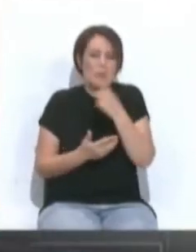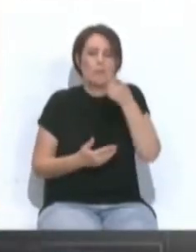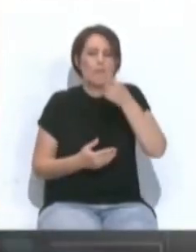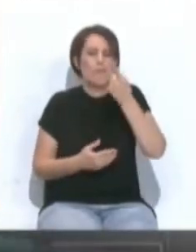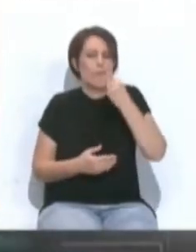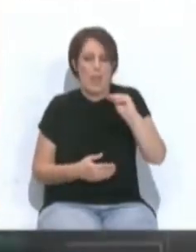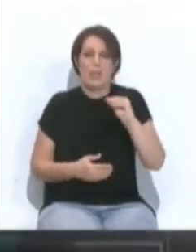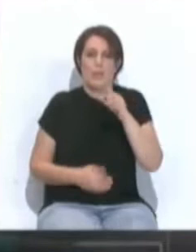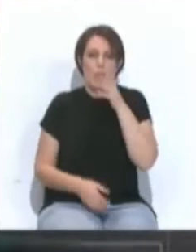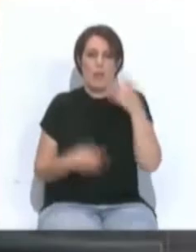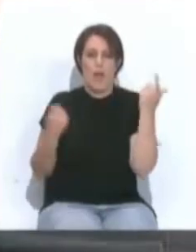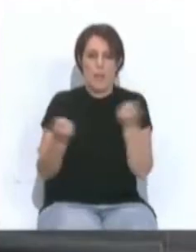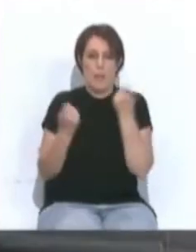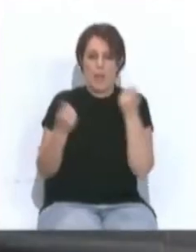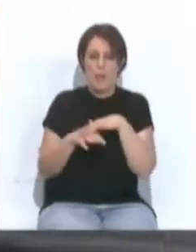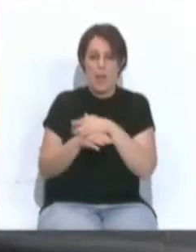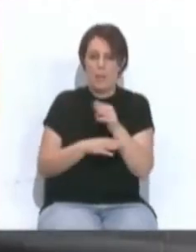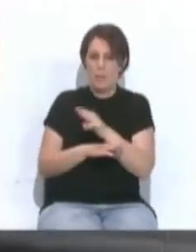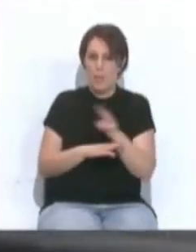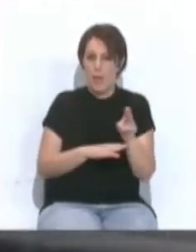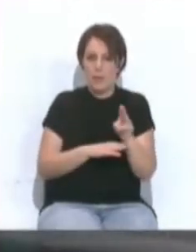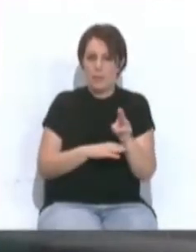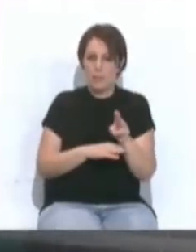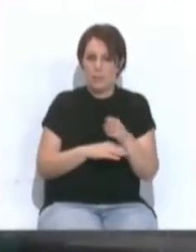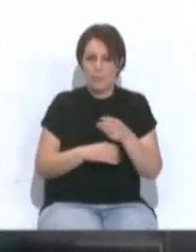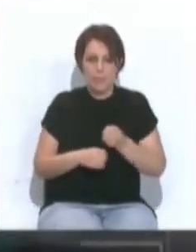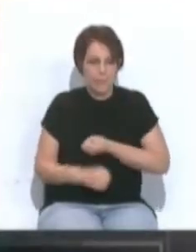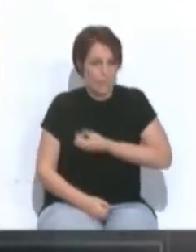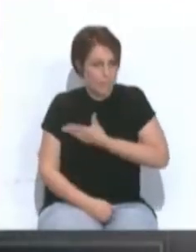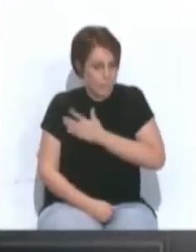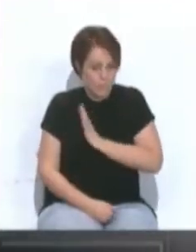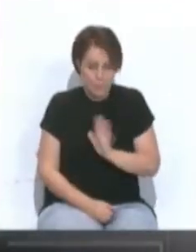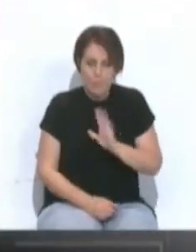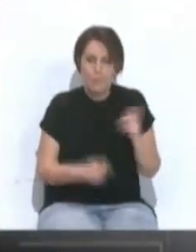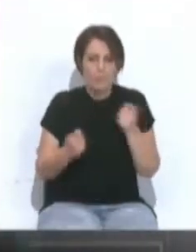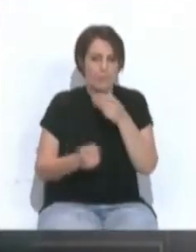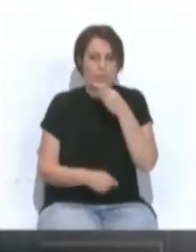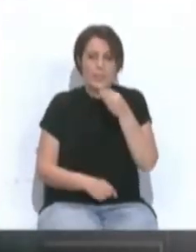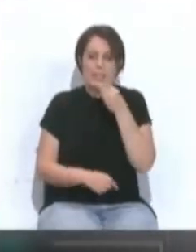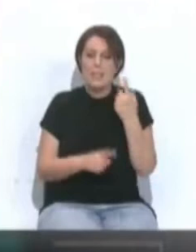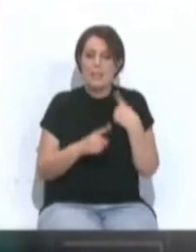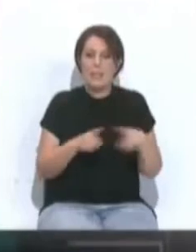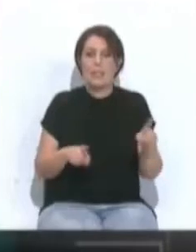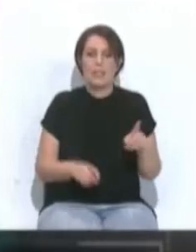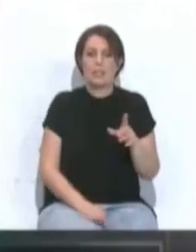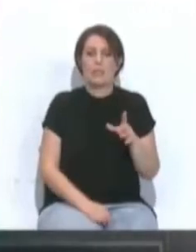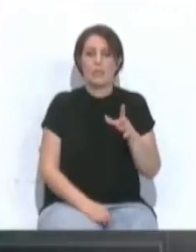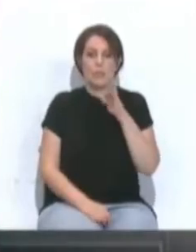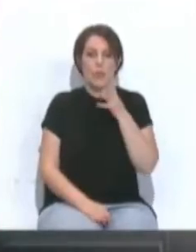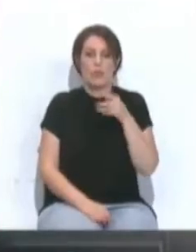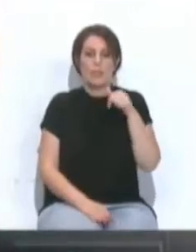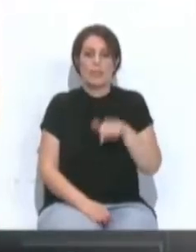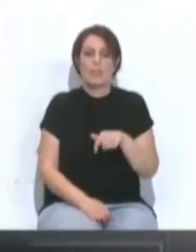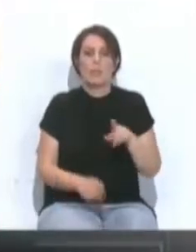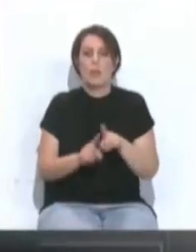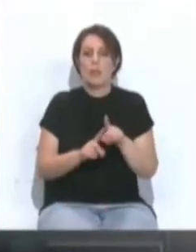porque creo que va a ser una campaña para el Partido Popular apasionante. Una campaña bonita, una campaña diferente puesto que esta